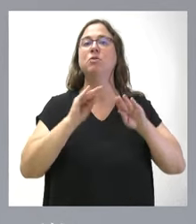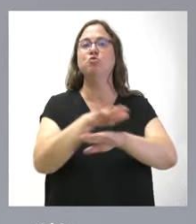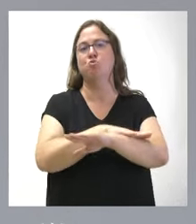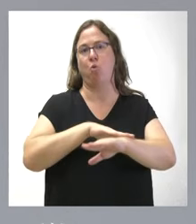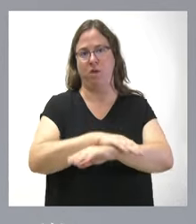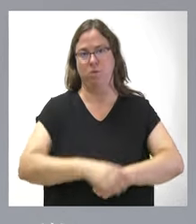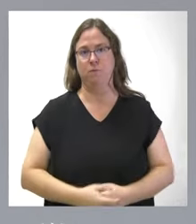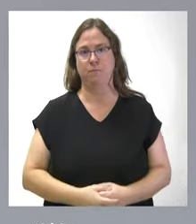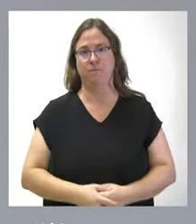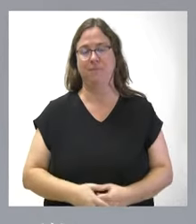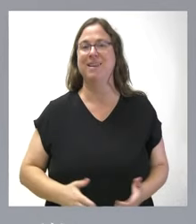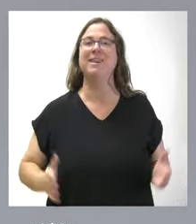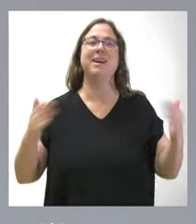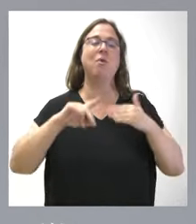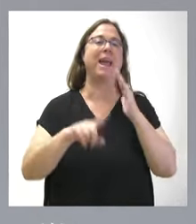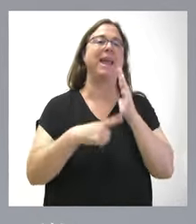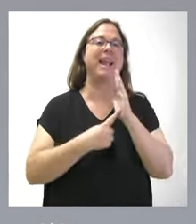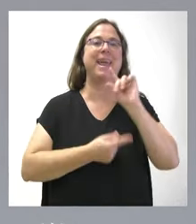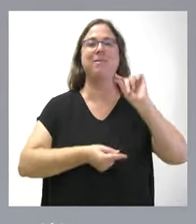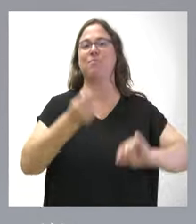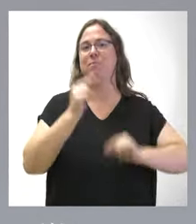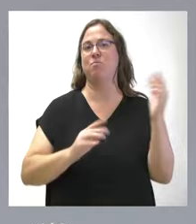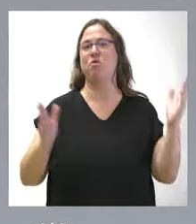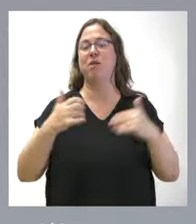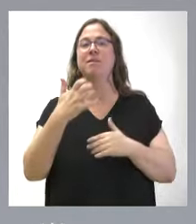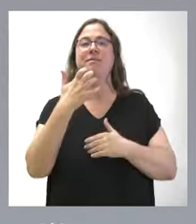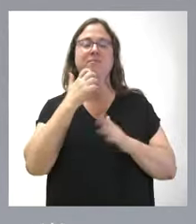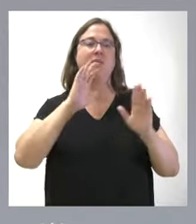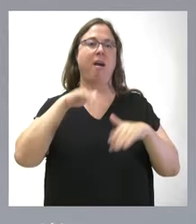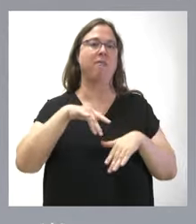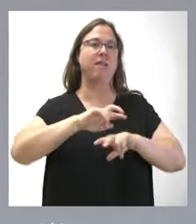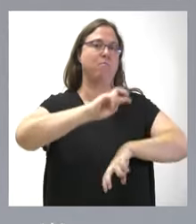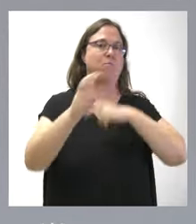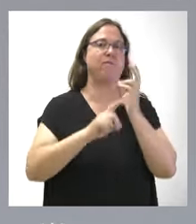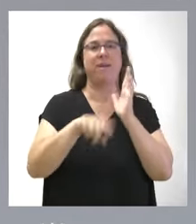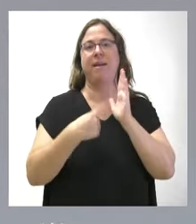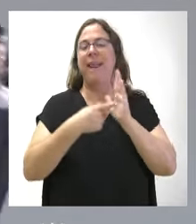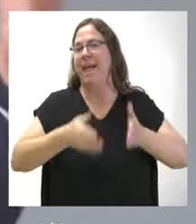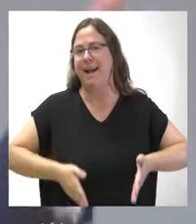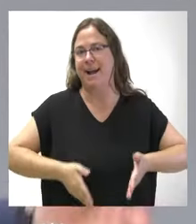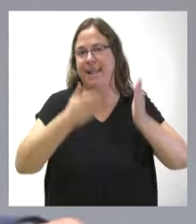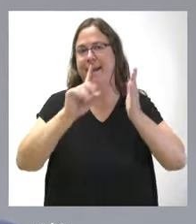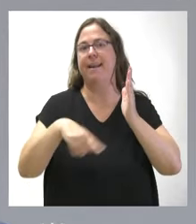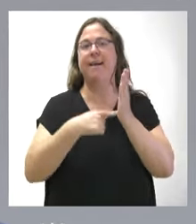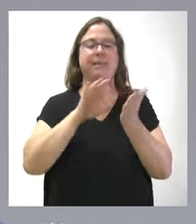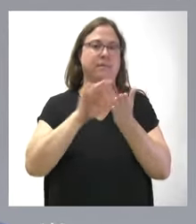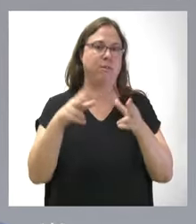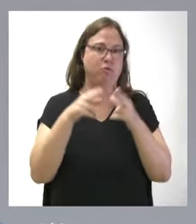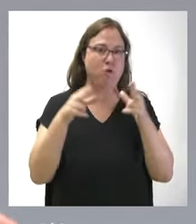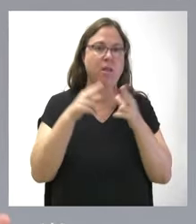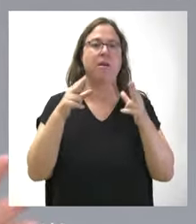respectivo. No hay ninguna ley de presupuestos que en unas disposiciones finales modifique la ley de carreteras, la ley de servicios sociales.